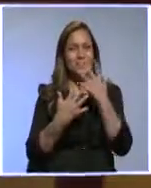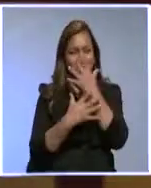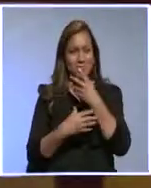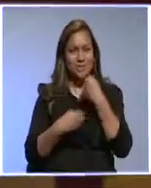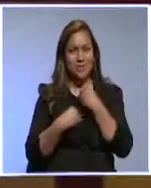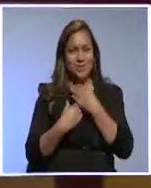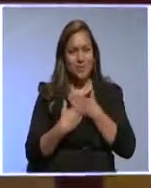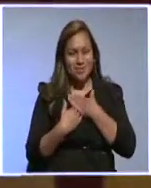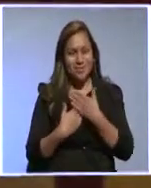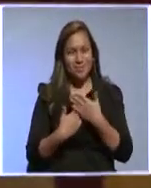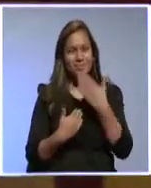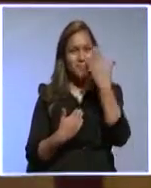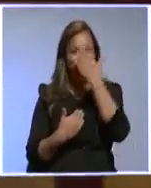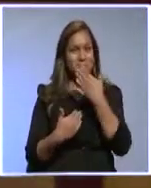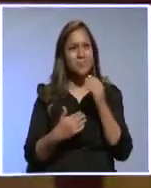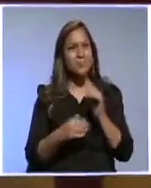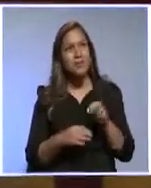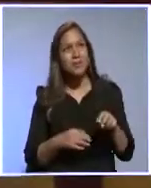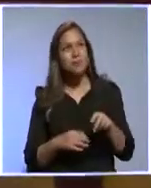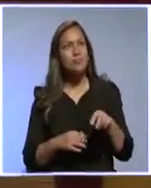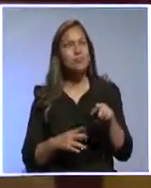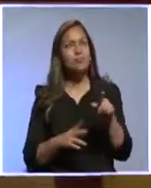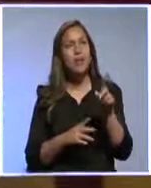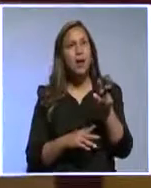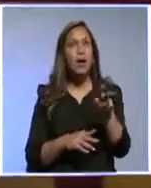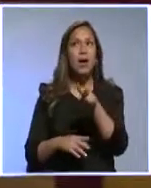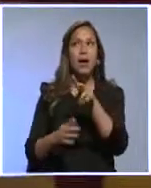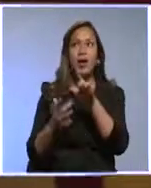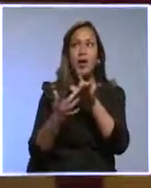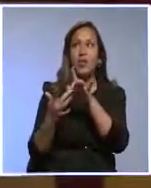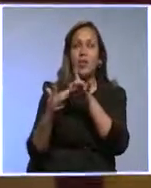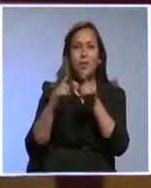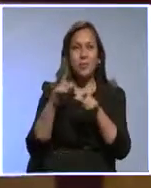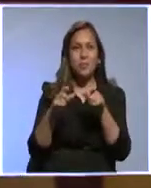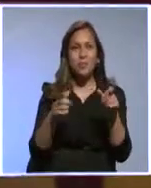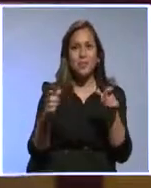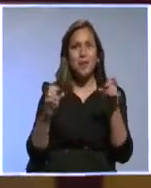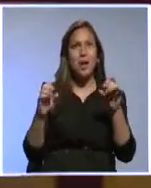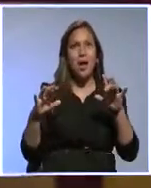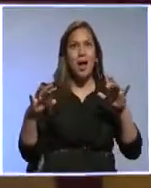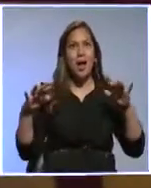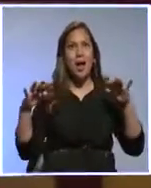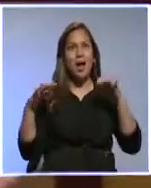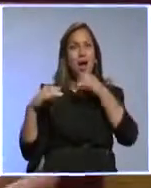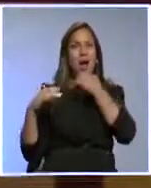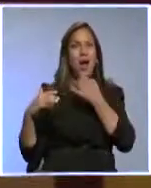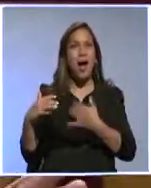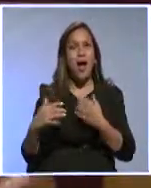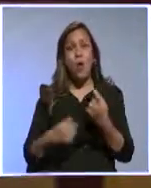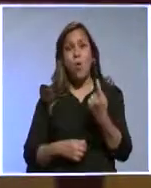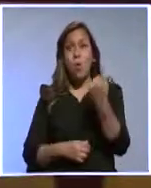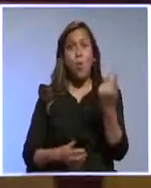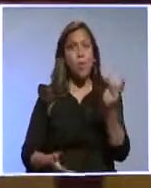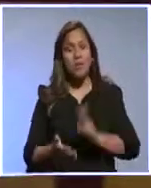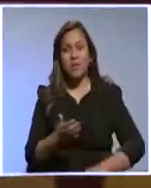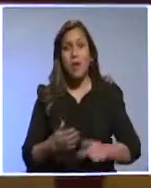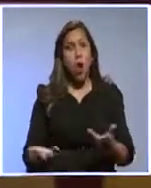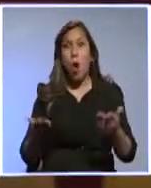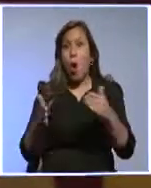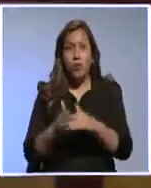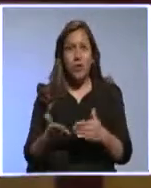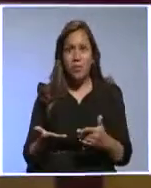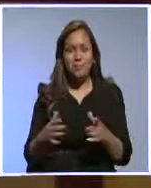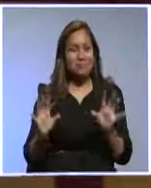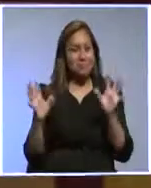el esfuerzo, el estar en contacto con la gente, porque realmente es un espectáculo que es una vez en la vida lo va a poder ver. sea, ver